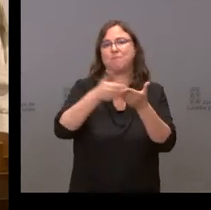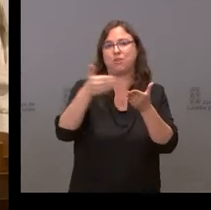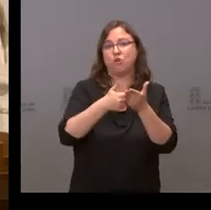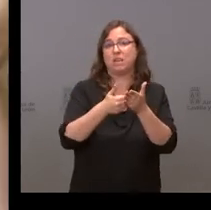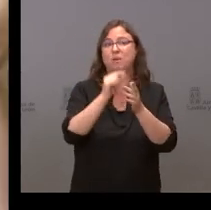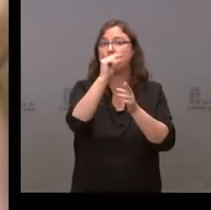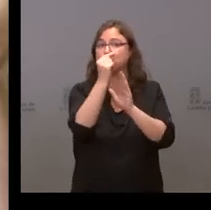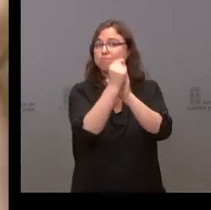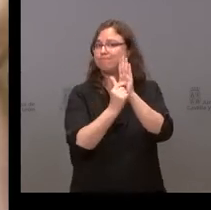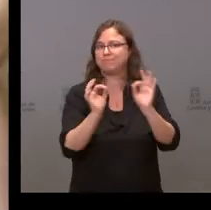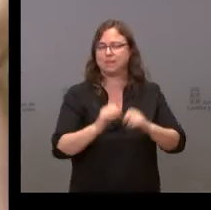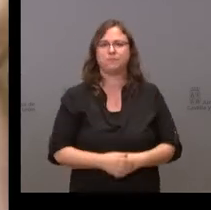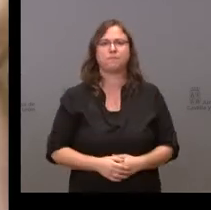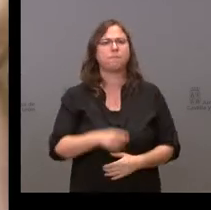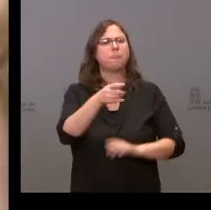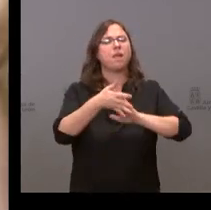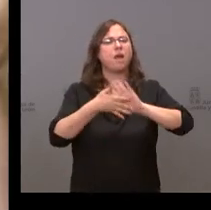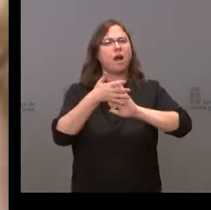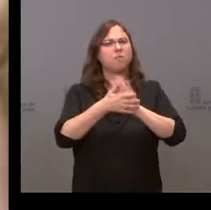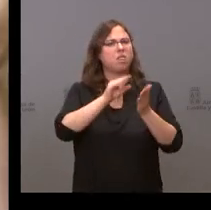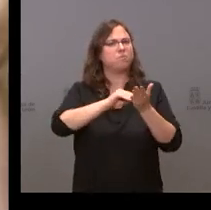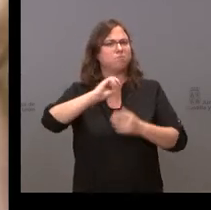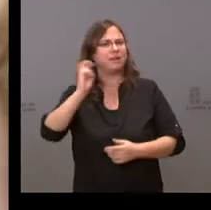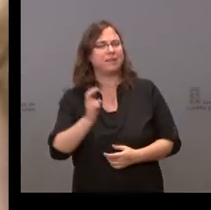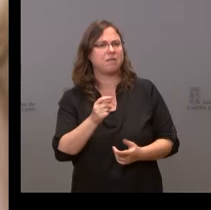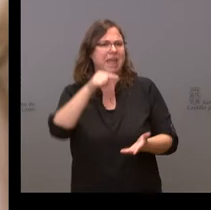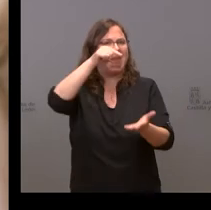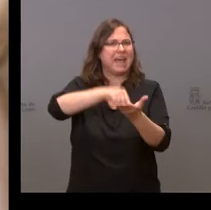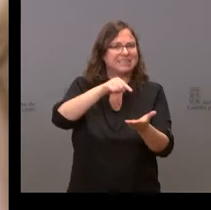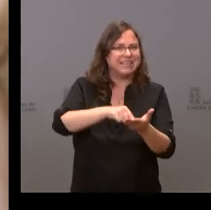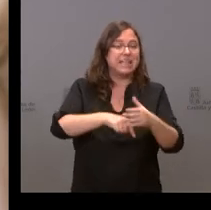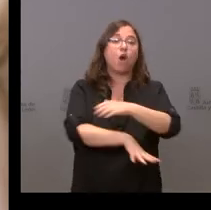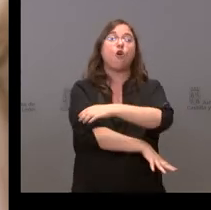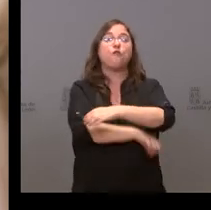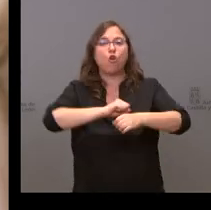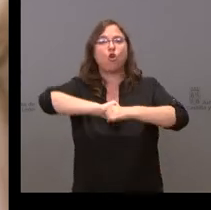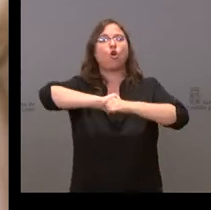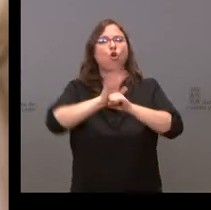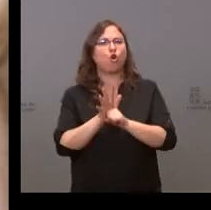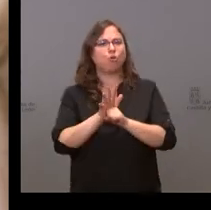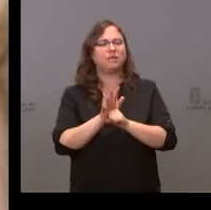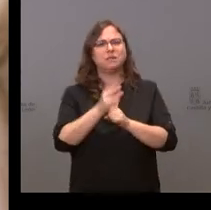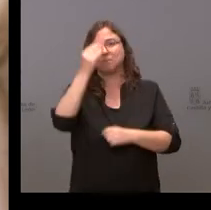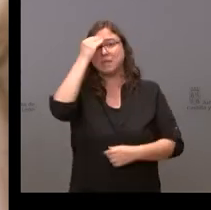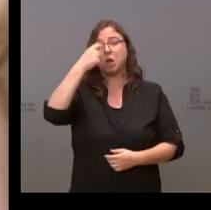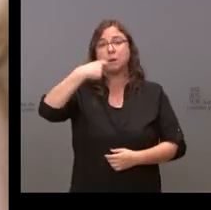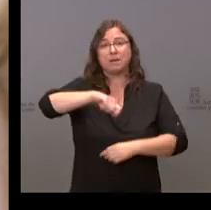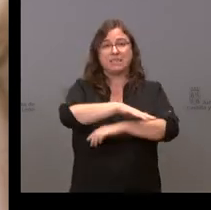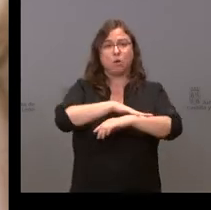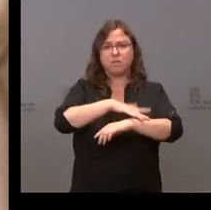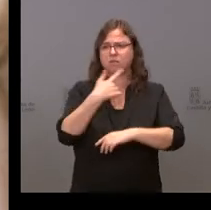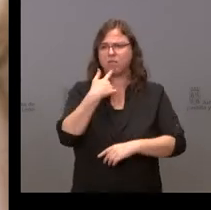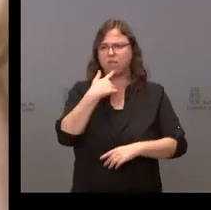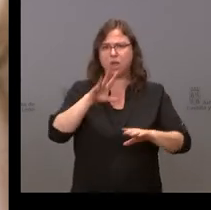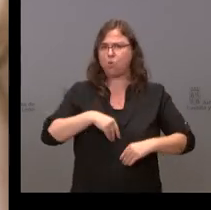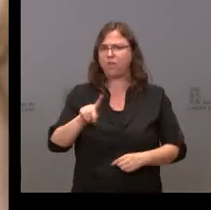Sí, ha mencionado en varias ocasiones la exigencia o la reclamación de un fondo COVID. ¿Debemos entender que el presidente del Gobierno ha rechazado